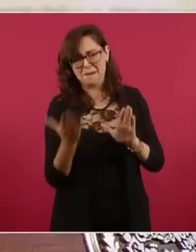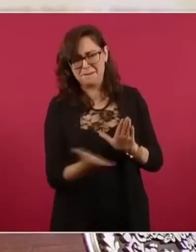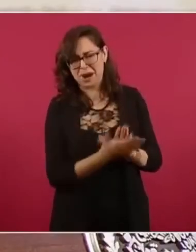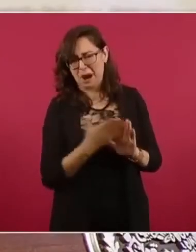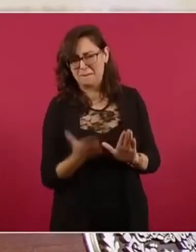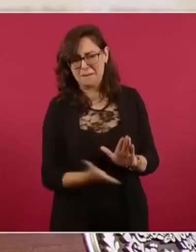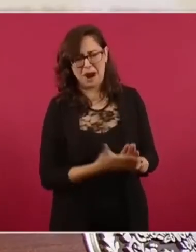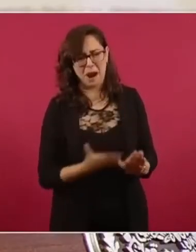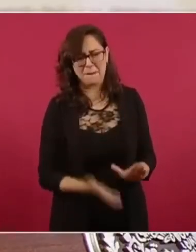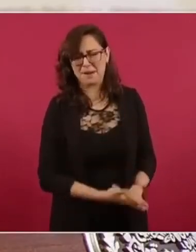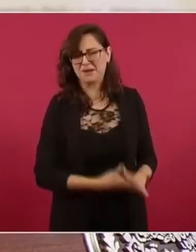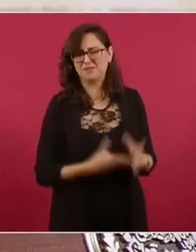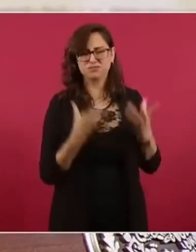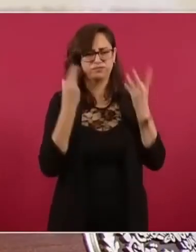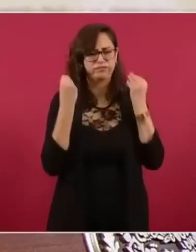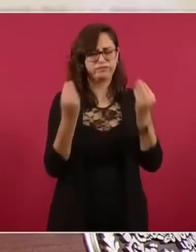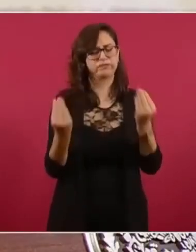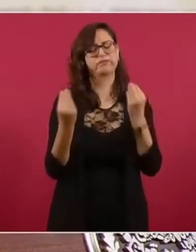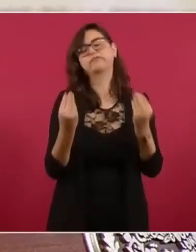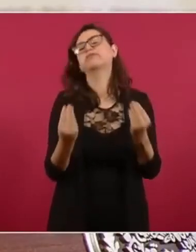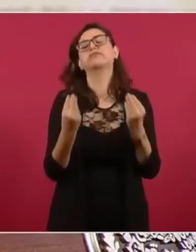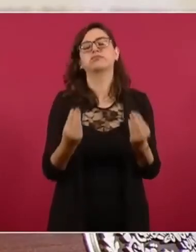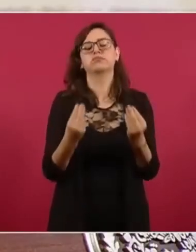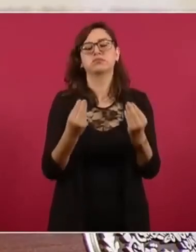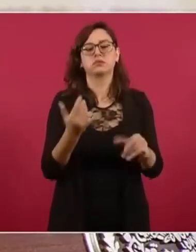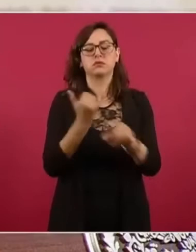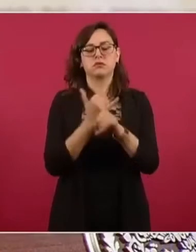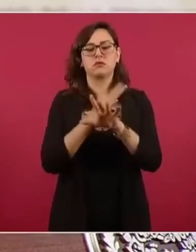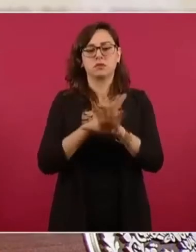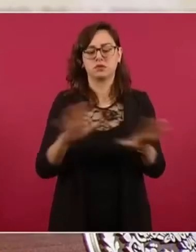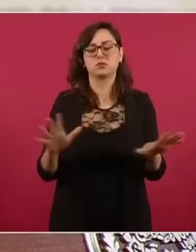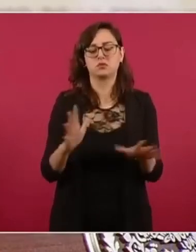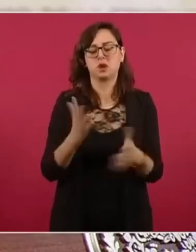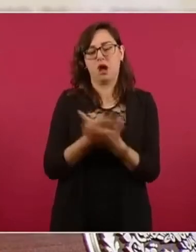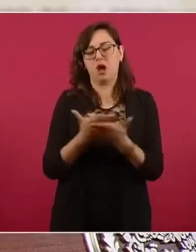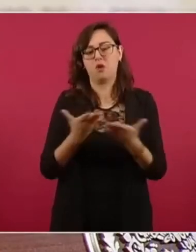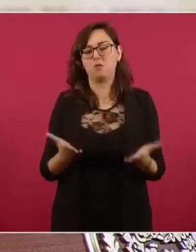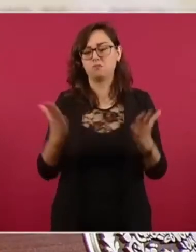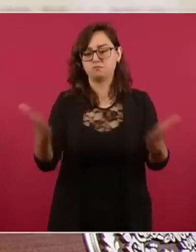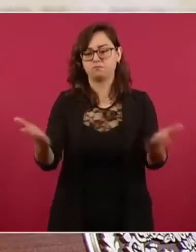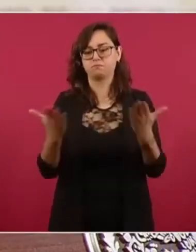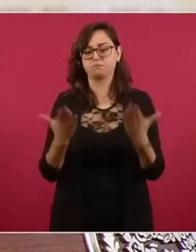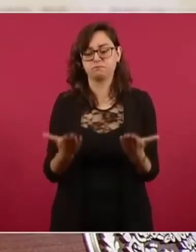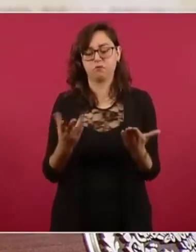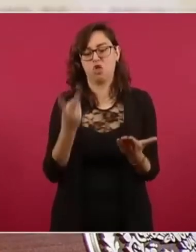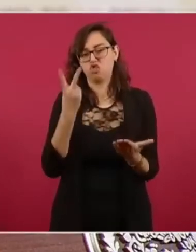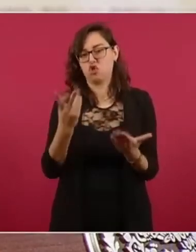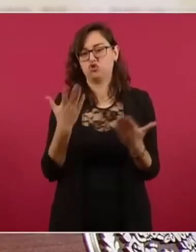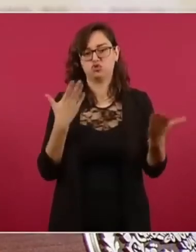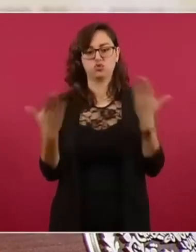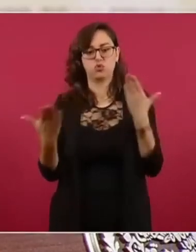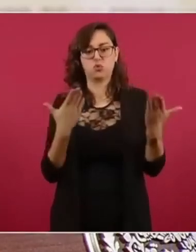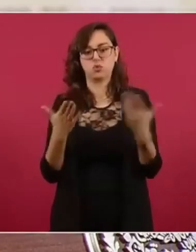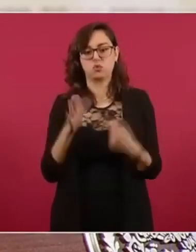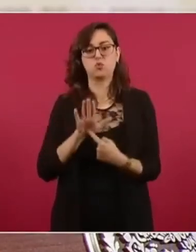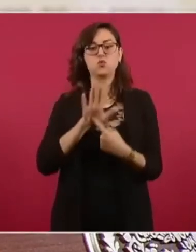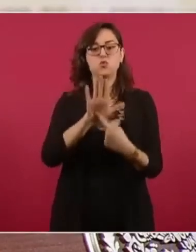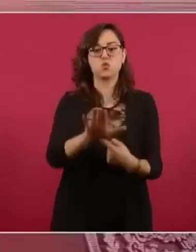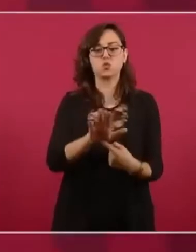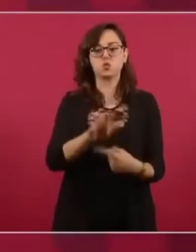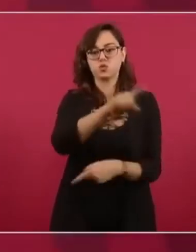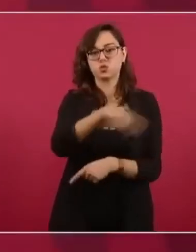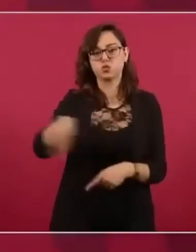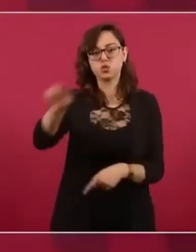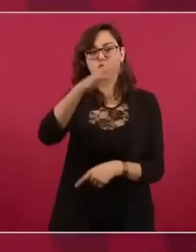de respaldo para llegar a estas conclusiones, pero que ustedes conozcan. Y que además,